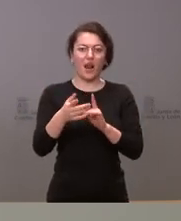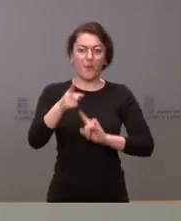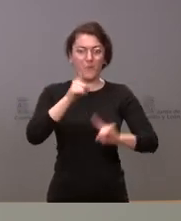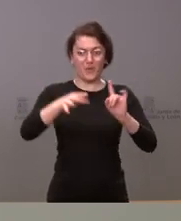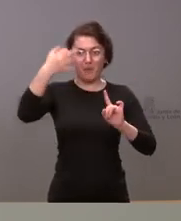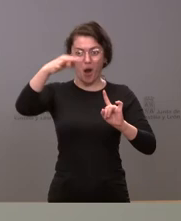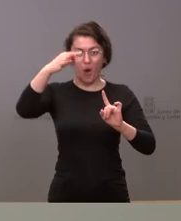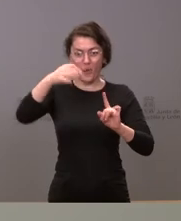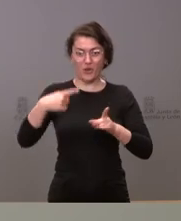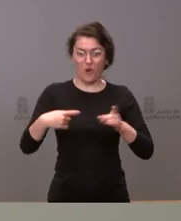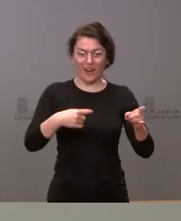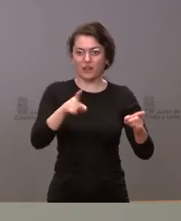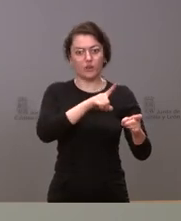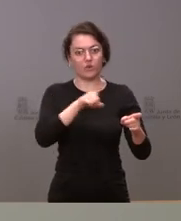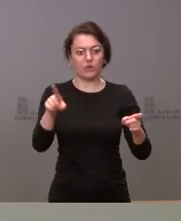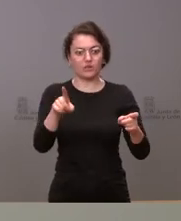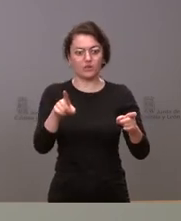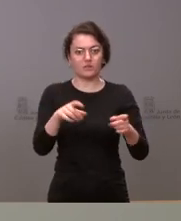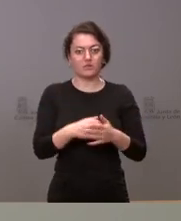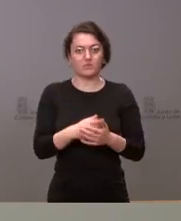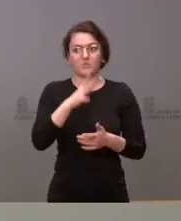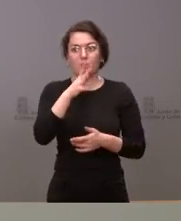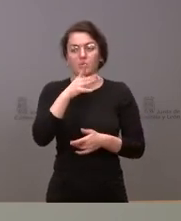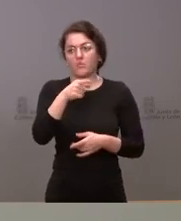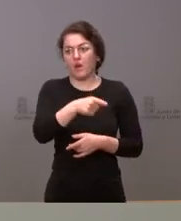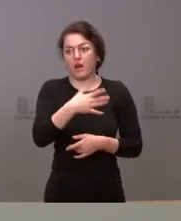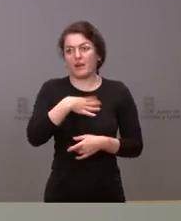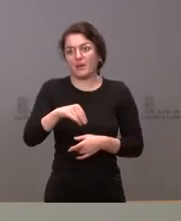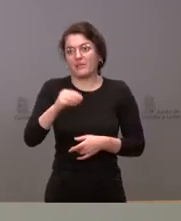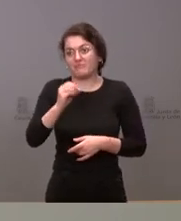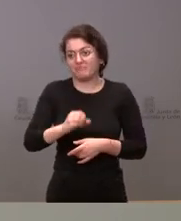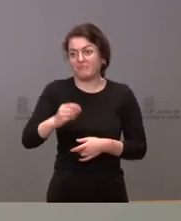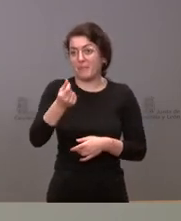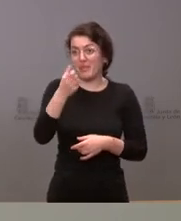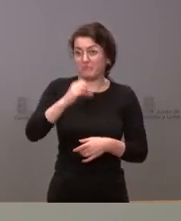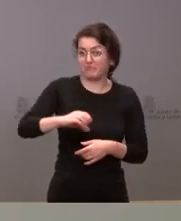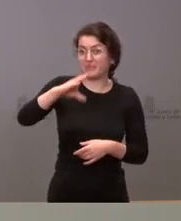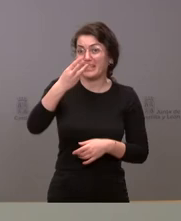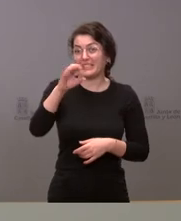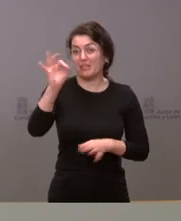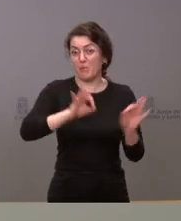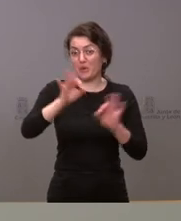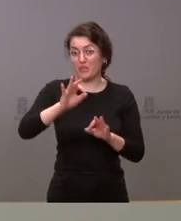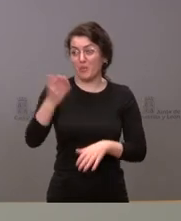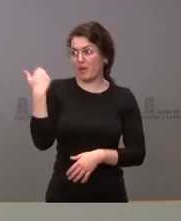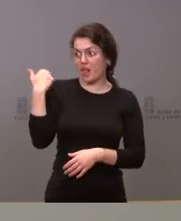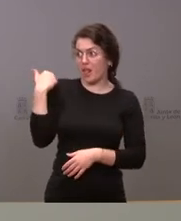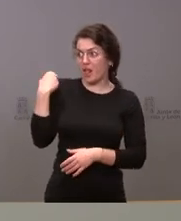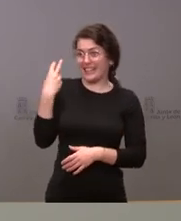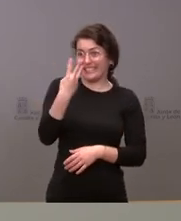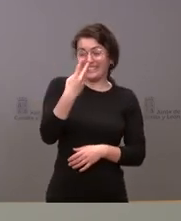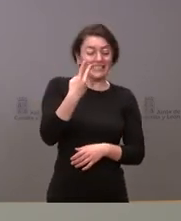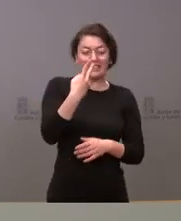que puede ser el causante quizá del 30% de la inflación pero no del 70% restante que lo teníamos ya antes de estas